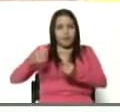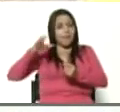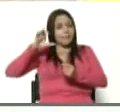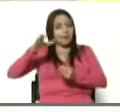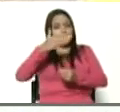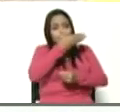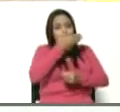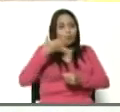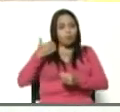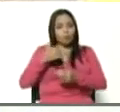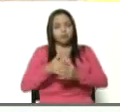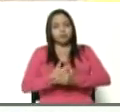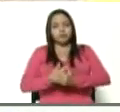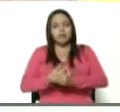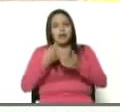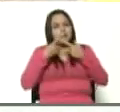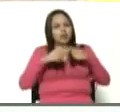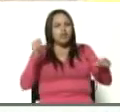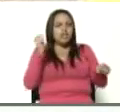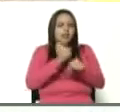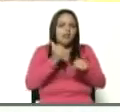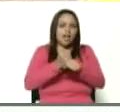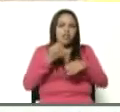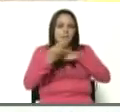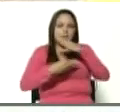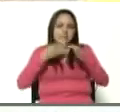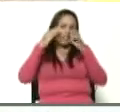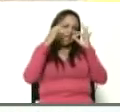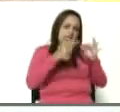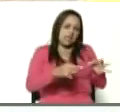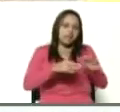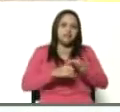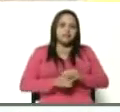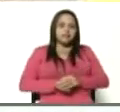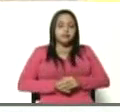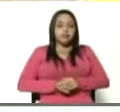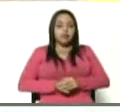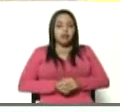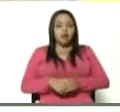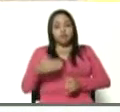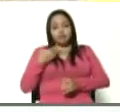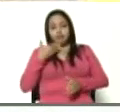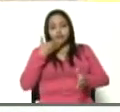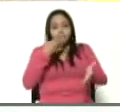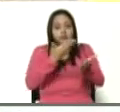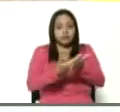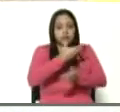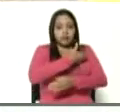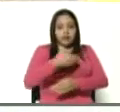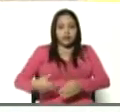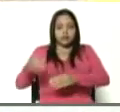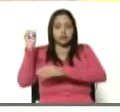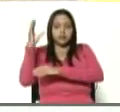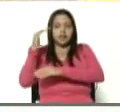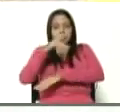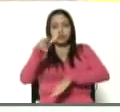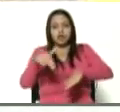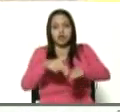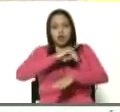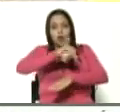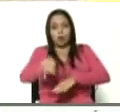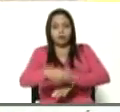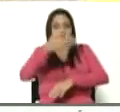mejor, pero trabajando en base a la realidad. Por eso le doy las gracias al presidente de la Asamblea Nacional, Jorge